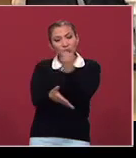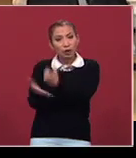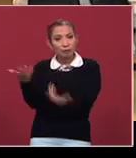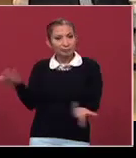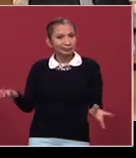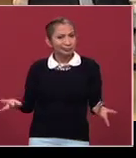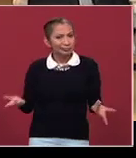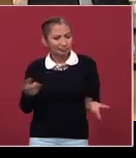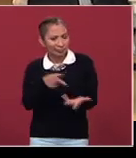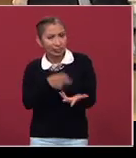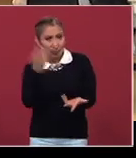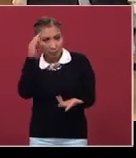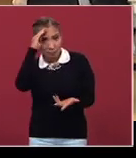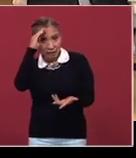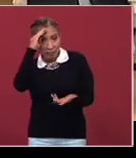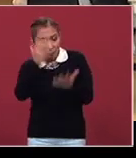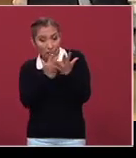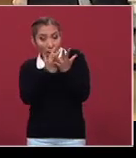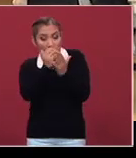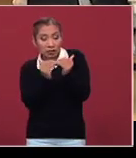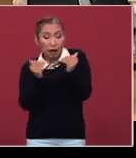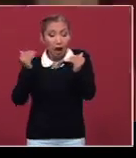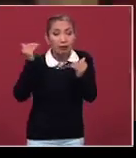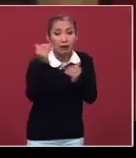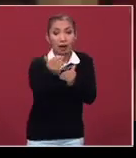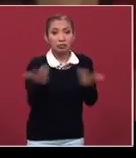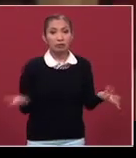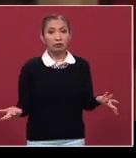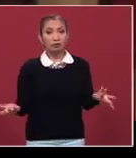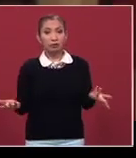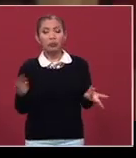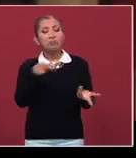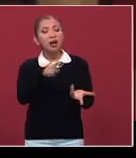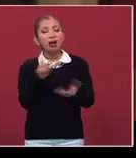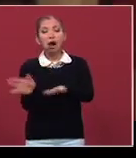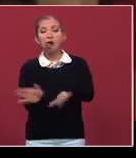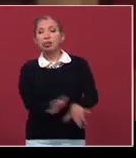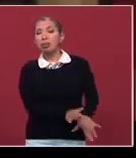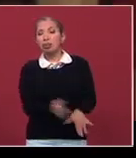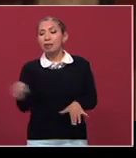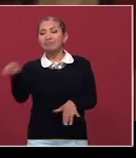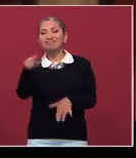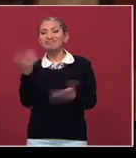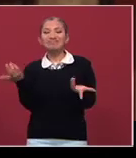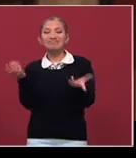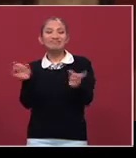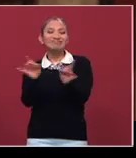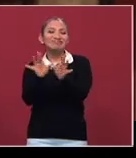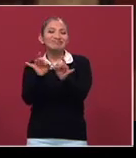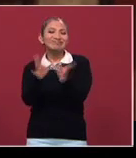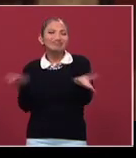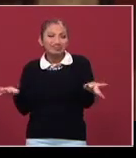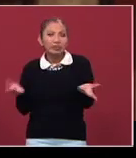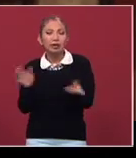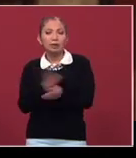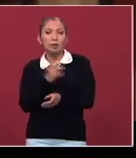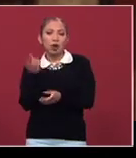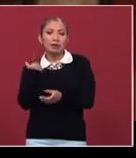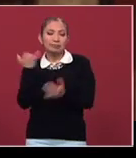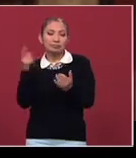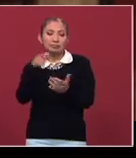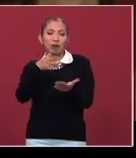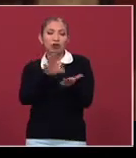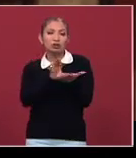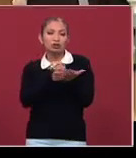Entonces, es un pensamiento mucho más radical que evidentemente quedó un tanto rebasado por las circunstancias y por la constitución del